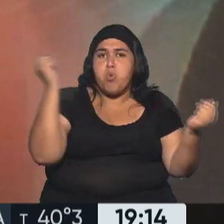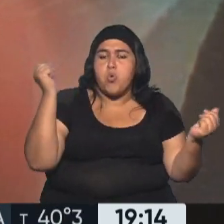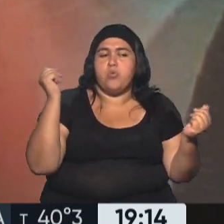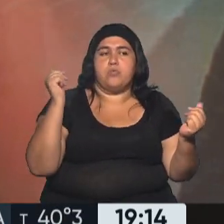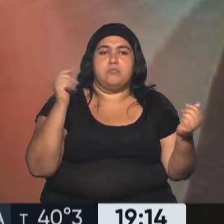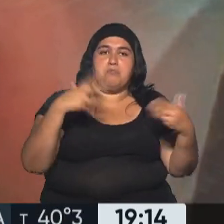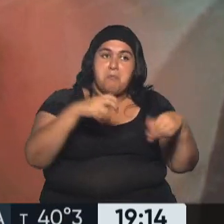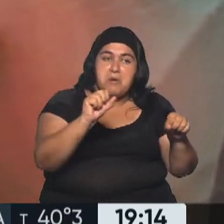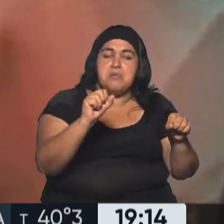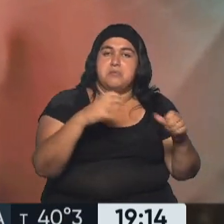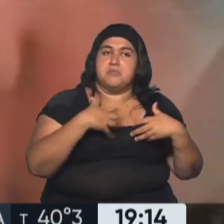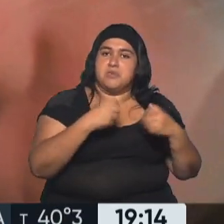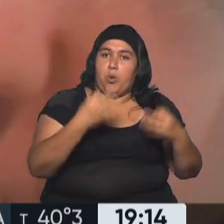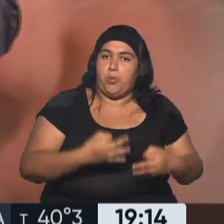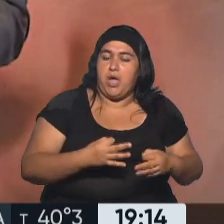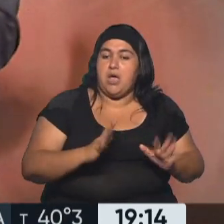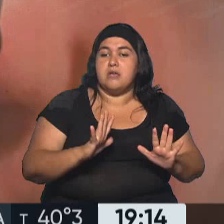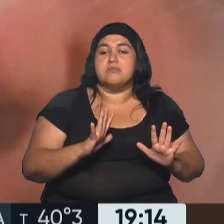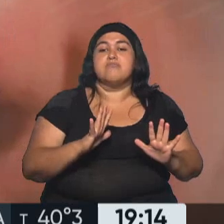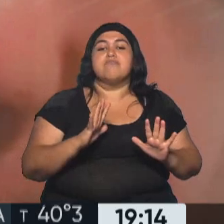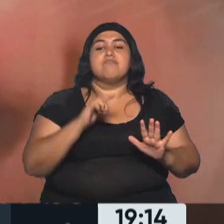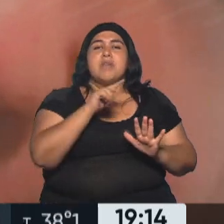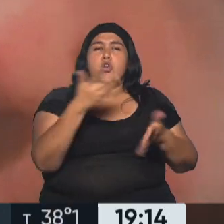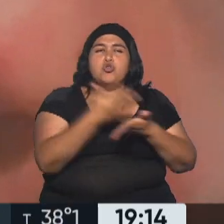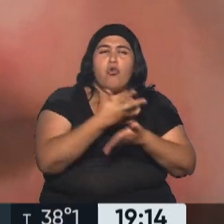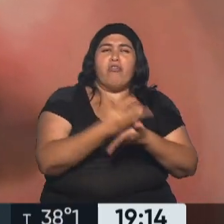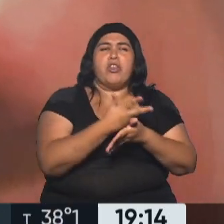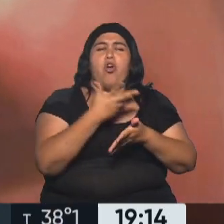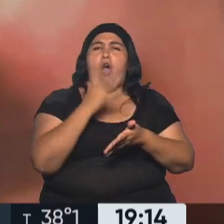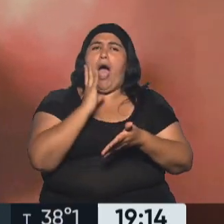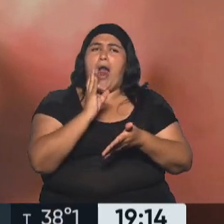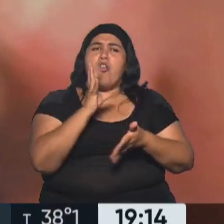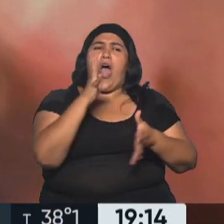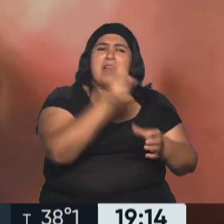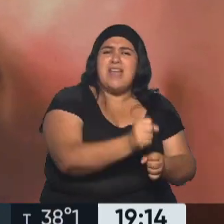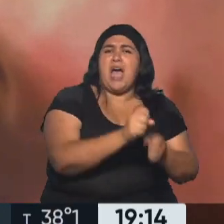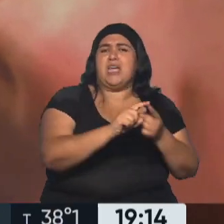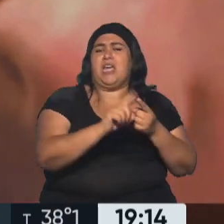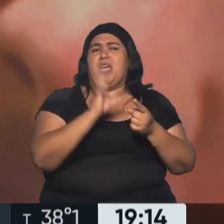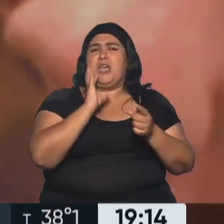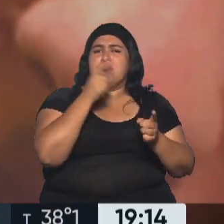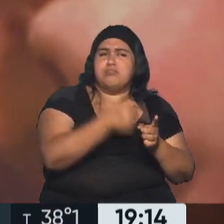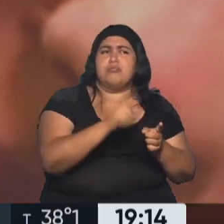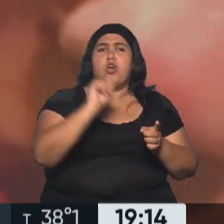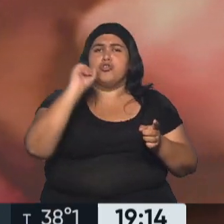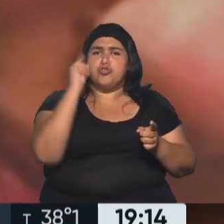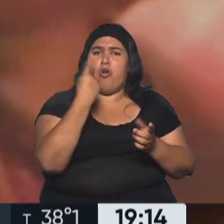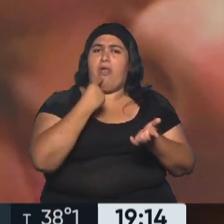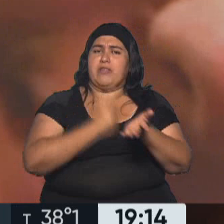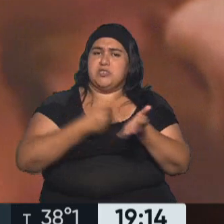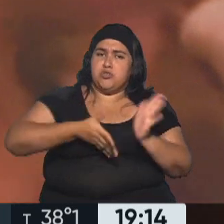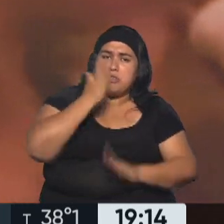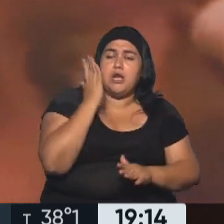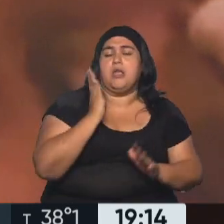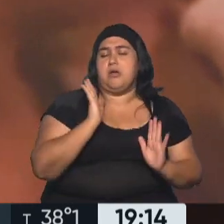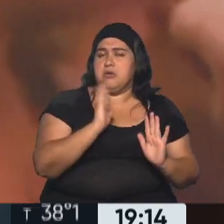está bien. Si se comprueba de que no sufrió ningún tipo de ataque, que no fue secuestrada, que se fue por sus propios medios. Ingresa ya en lo